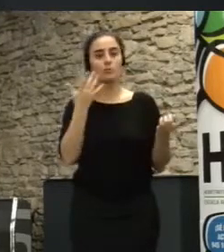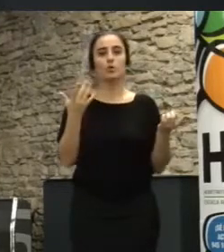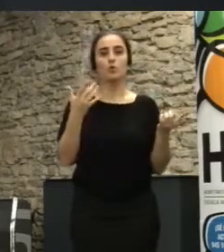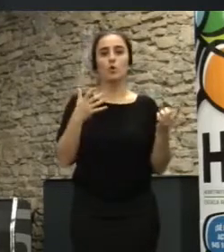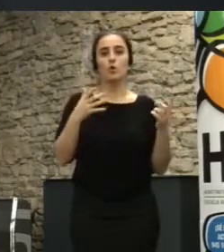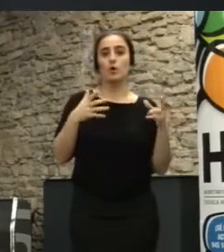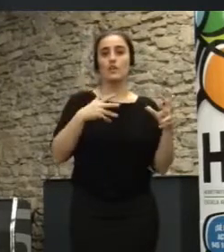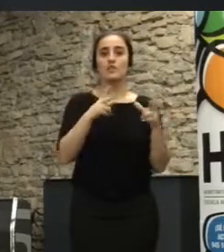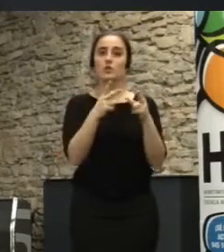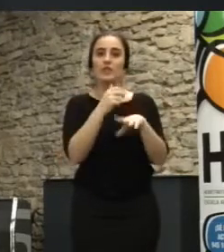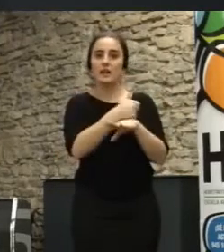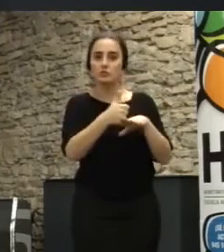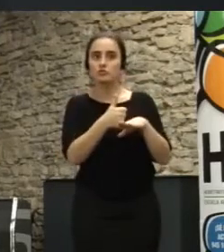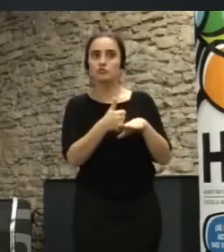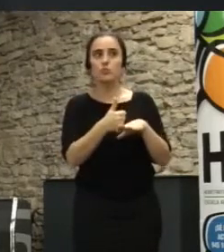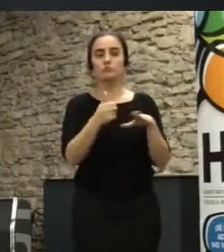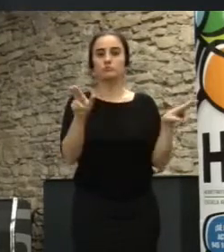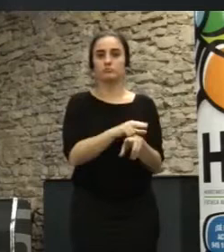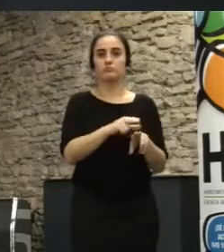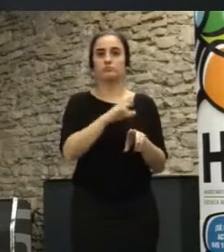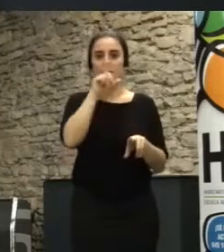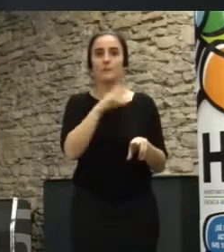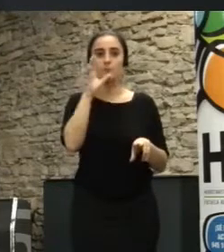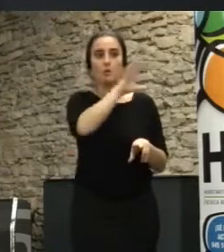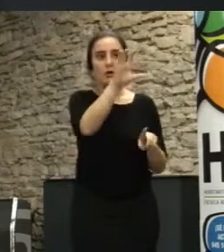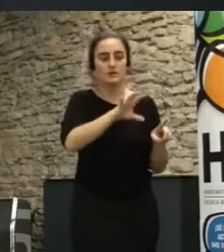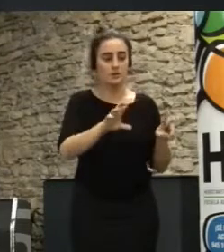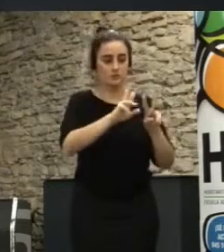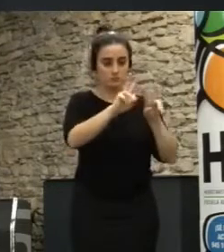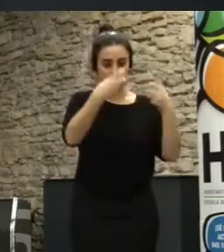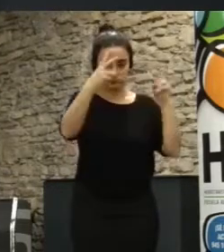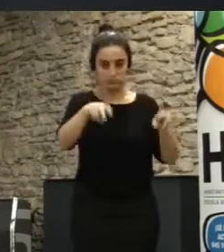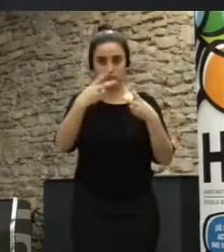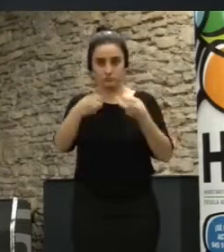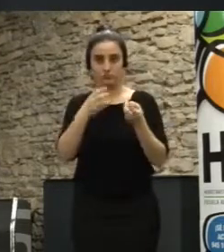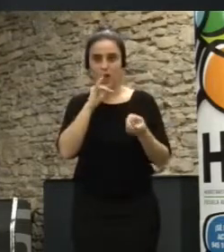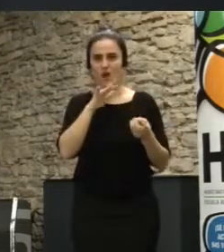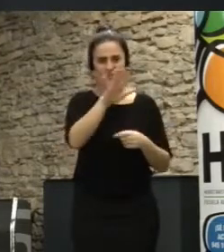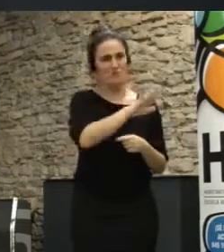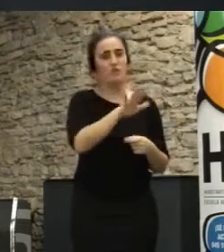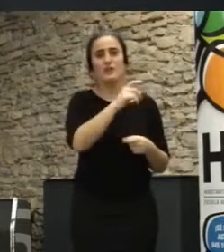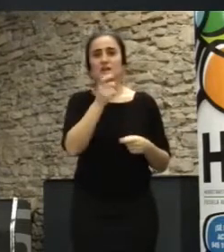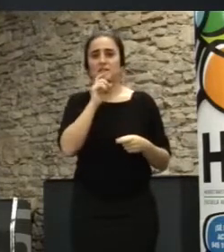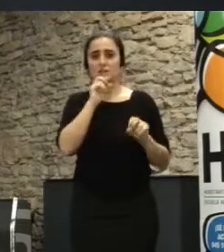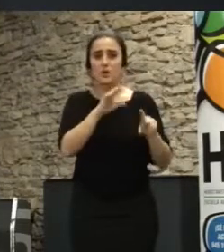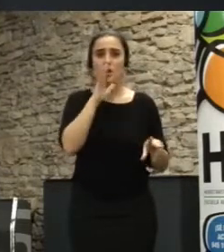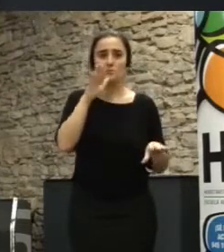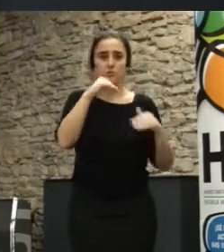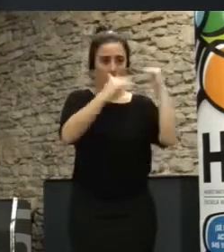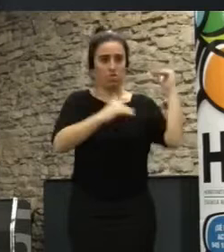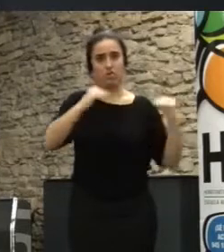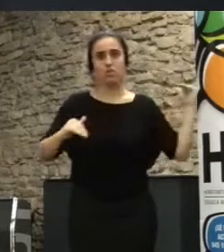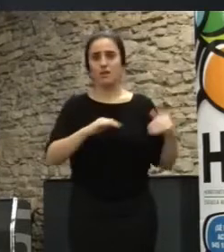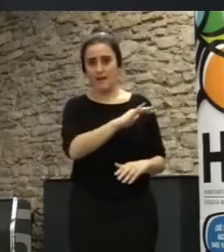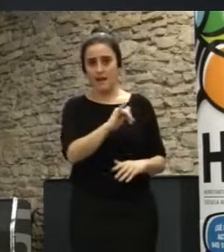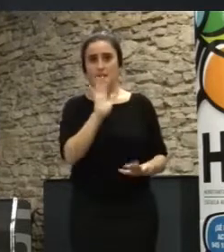porque en América Latina se ha innovado mucho desde los estados es un lugar mucho más complejo mucho más complicado mucho más desigual pero es verdad